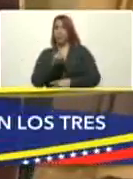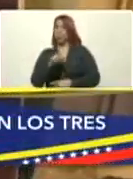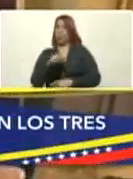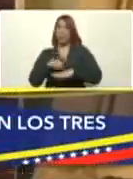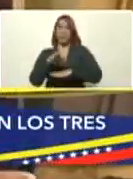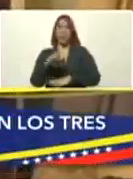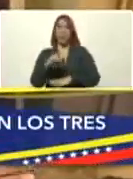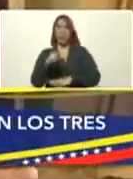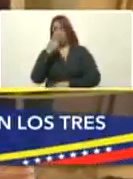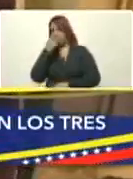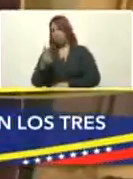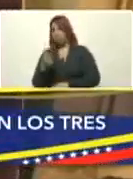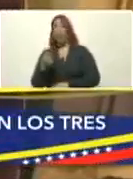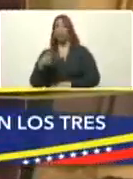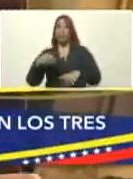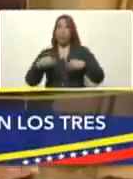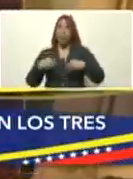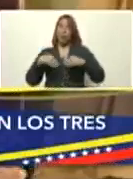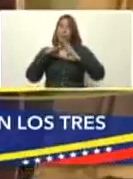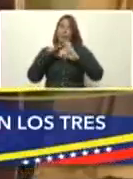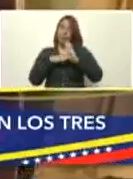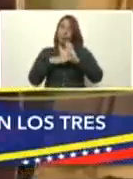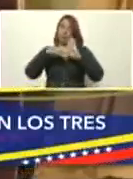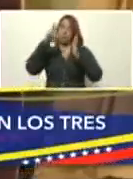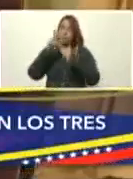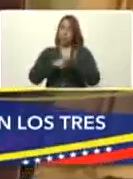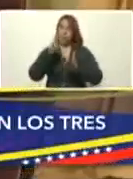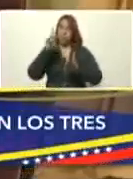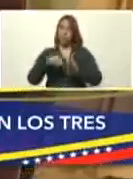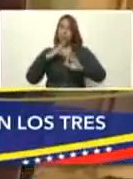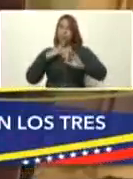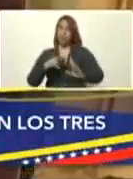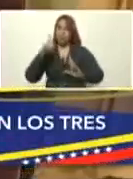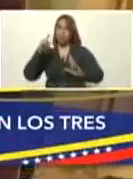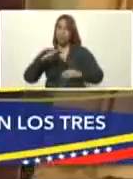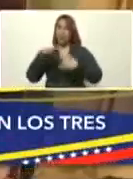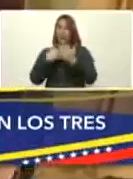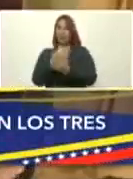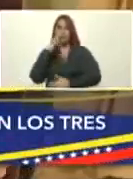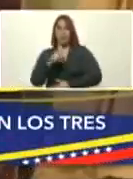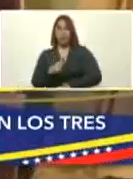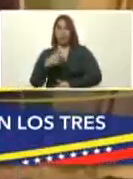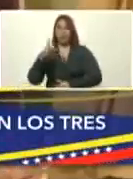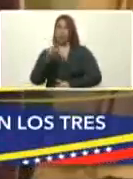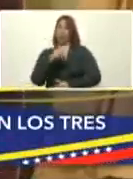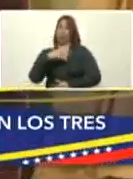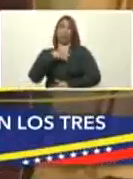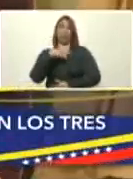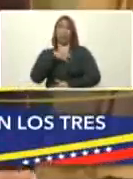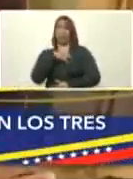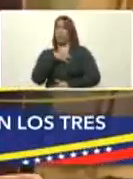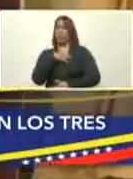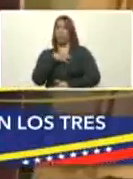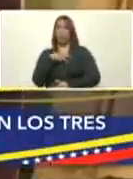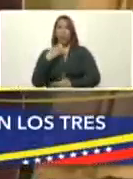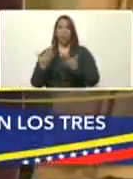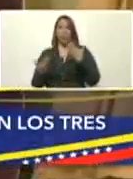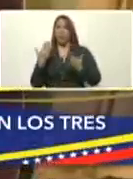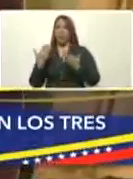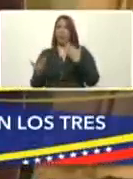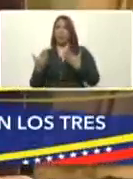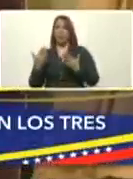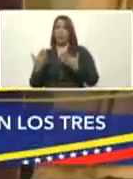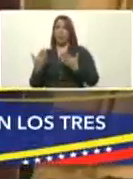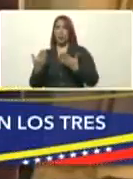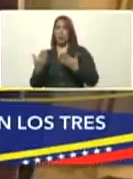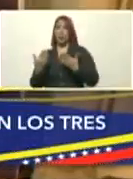desestimar, pero se han tomado las medidas acertadas y los resultados están hasta la vista. No debemos compararnos con las desgracias de